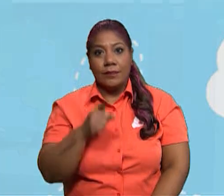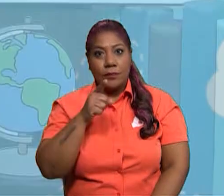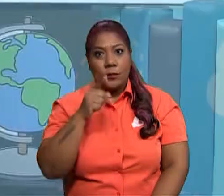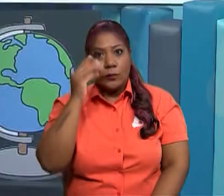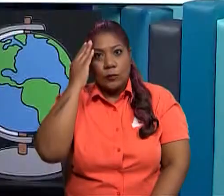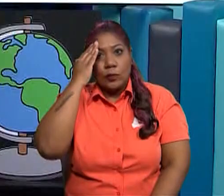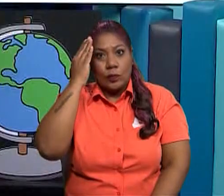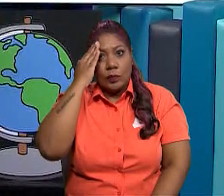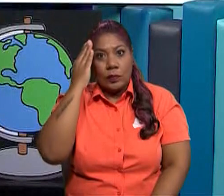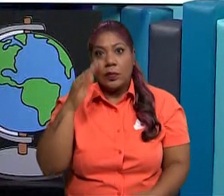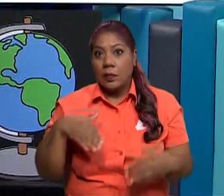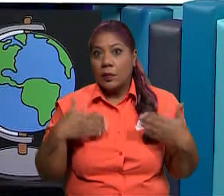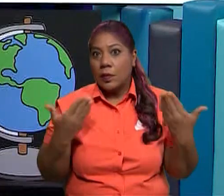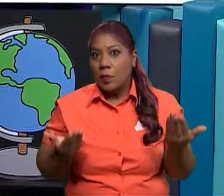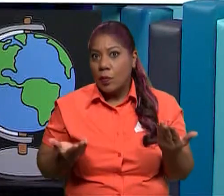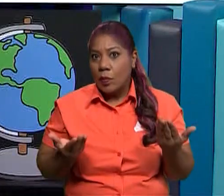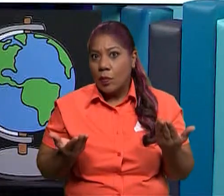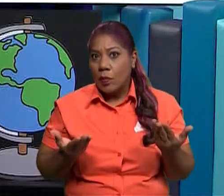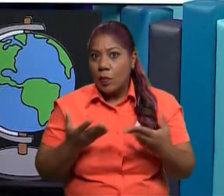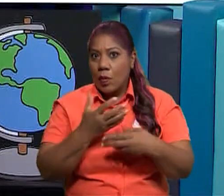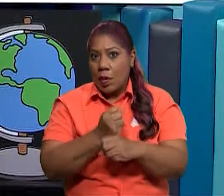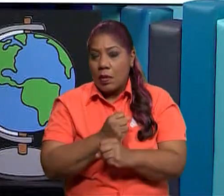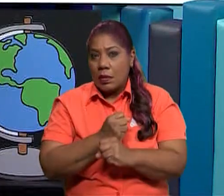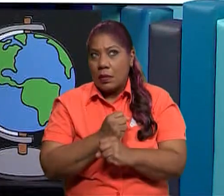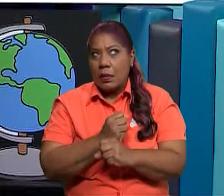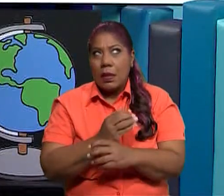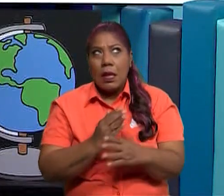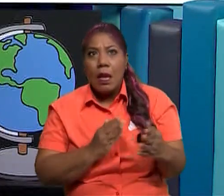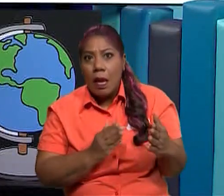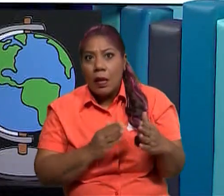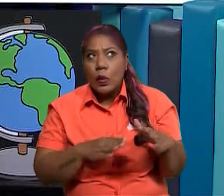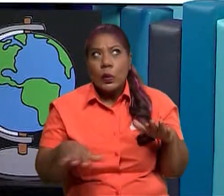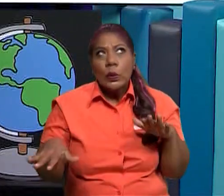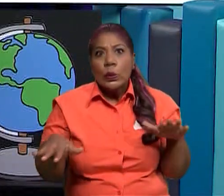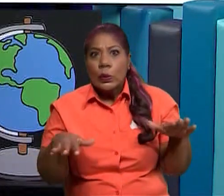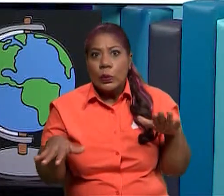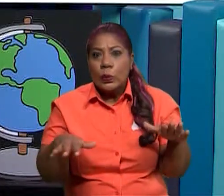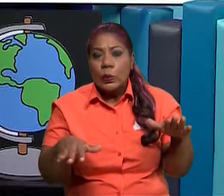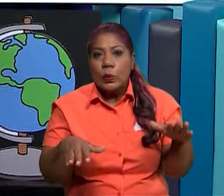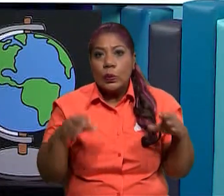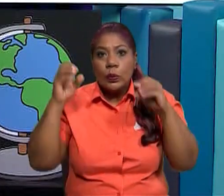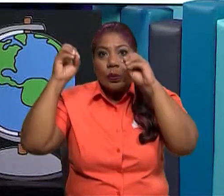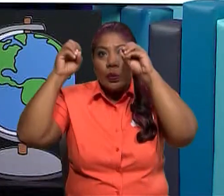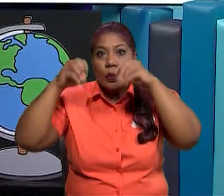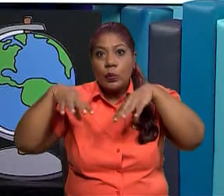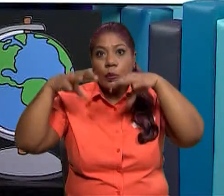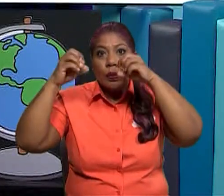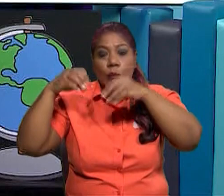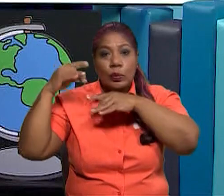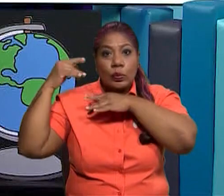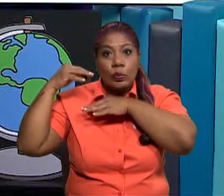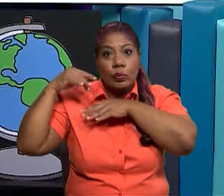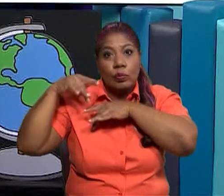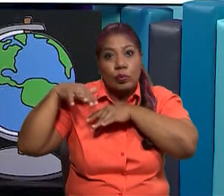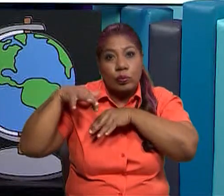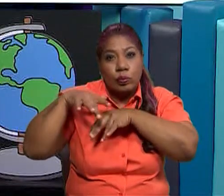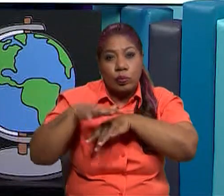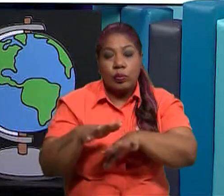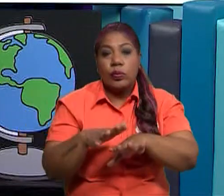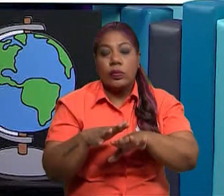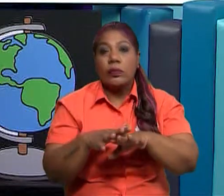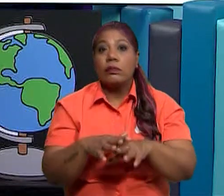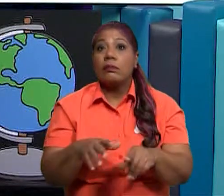preparados para enfrentarnos a cualquiera de estos desastres naturales? Últimamente se dan muchos